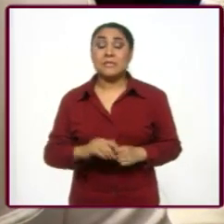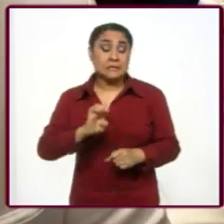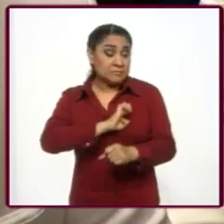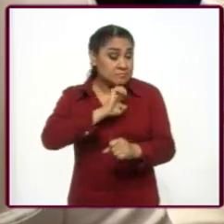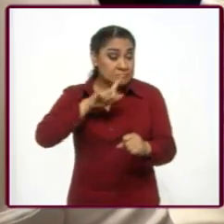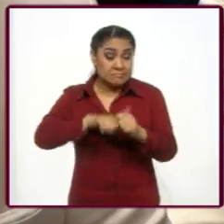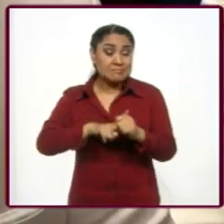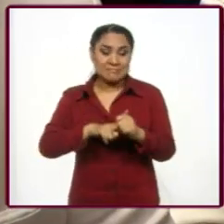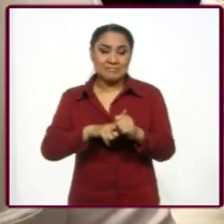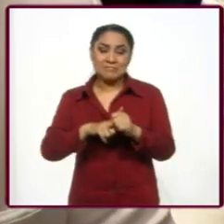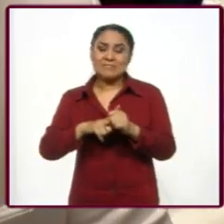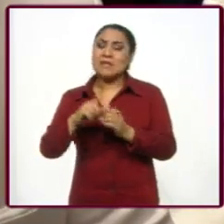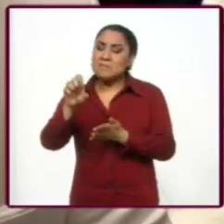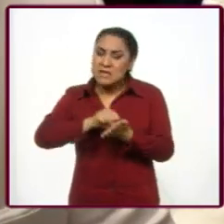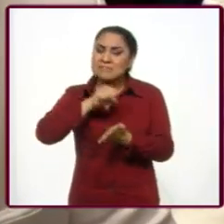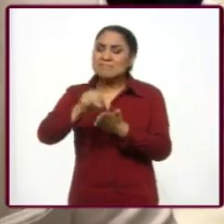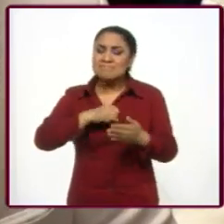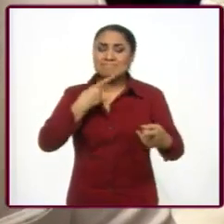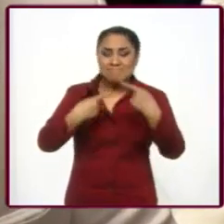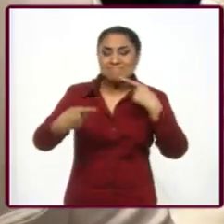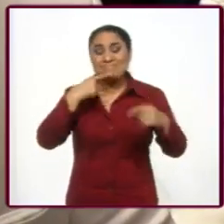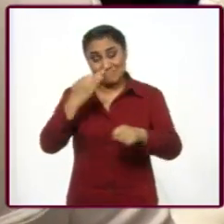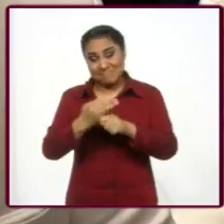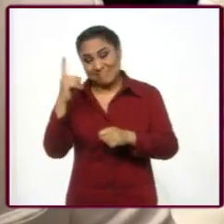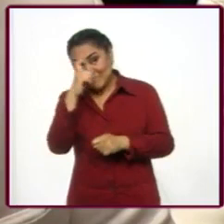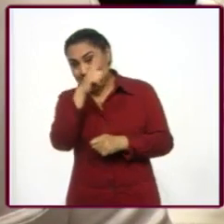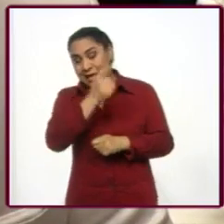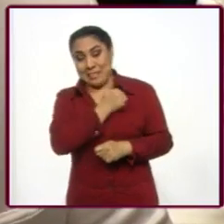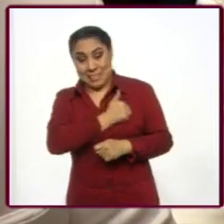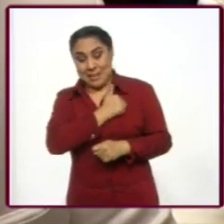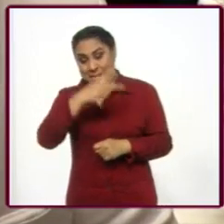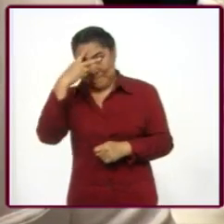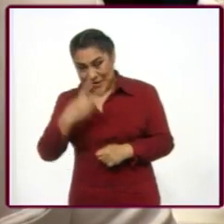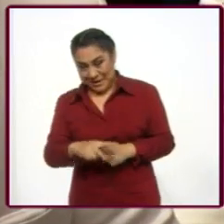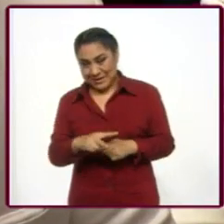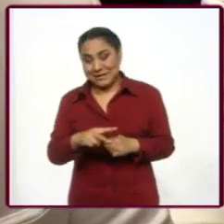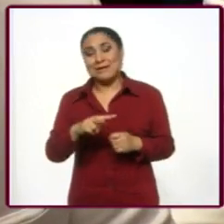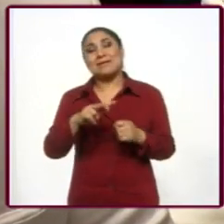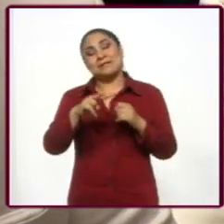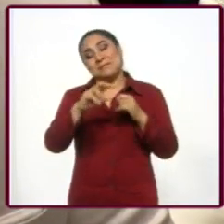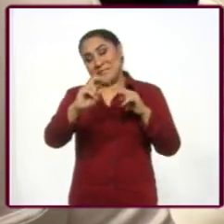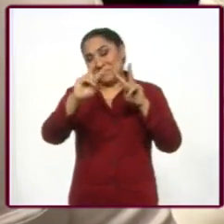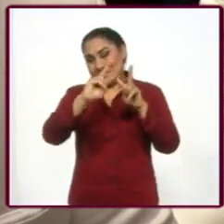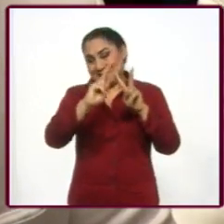Especialmente después de muchos meses de negociaciones difíciles entre Canadá, México y nuestro vecino común,